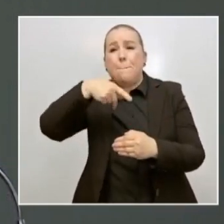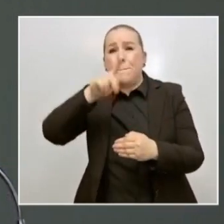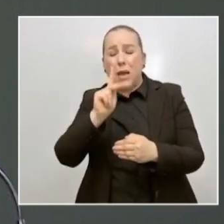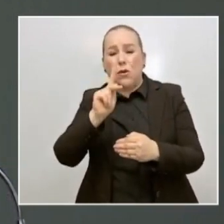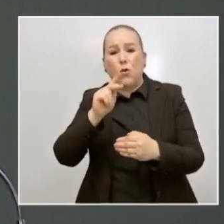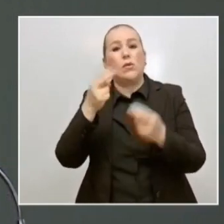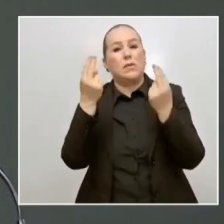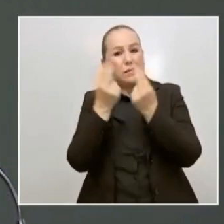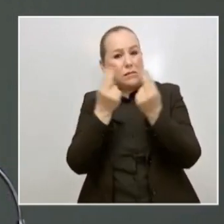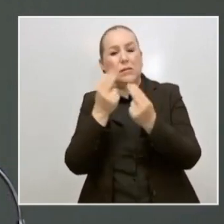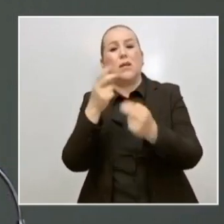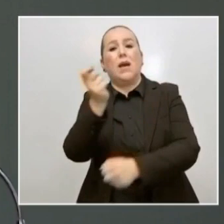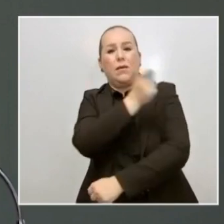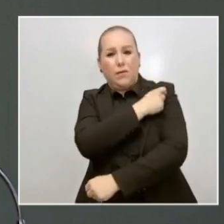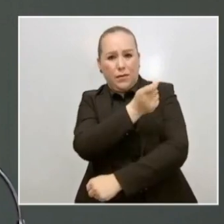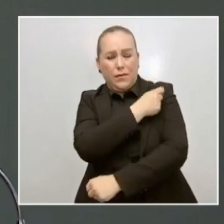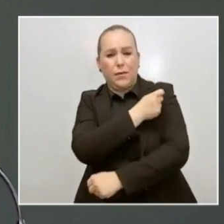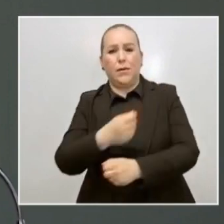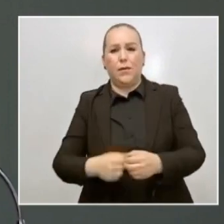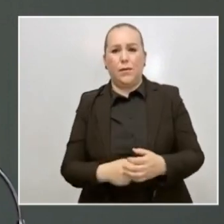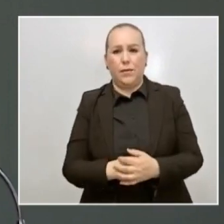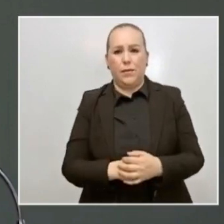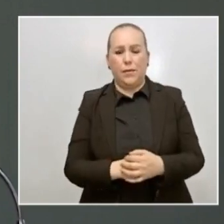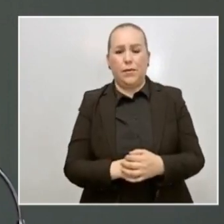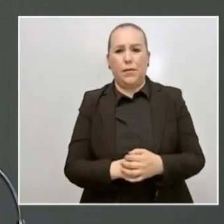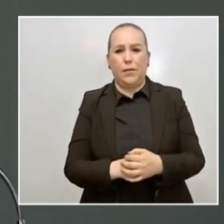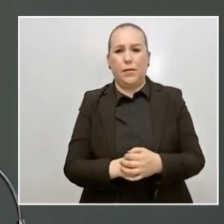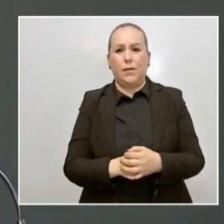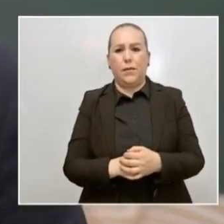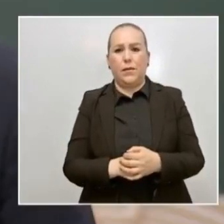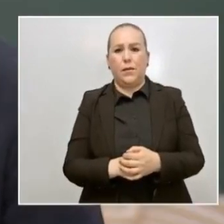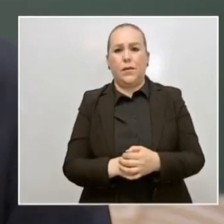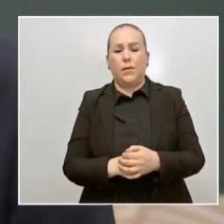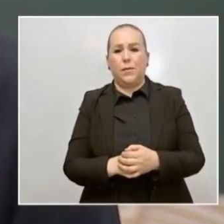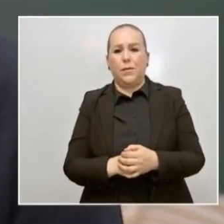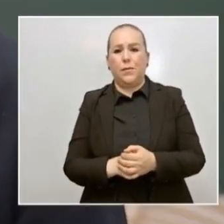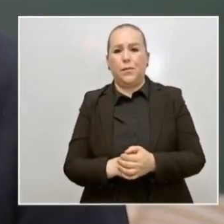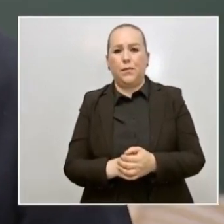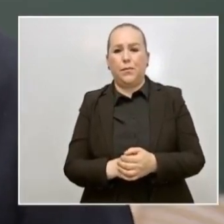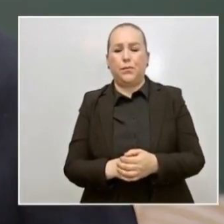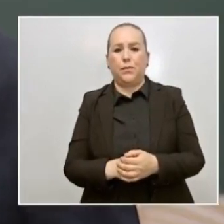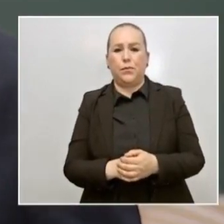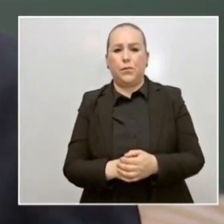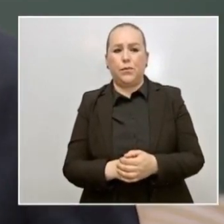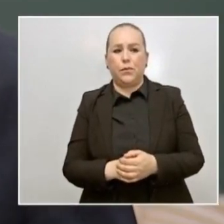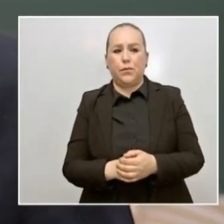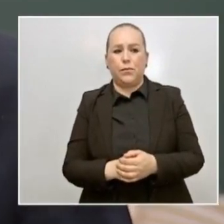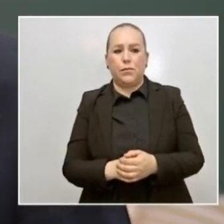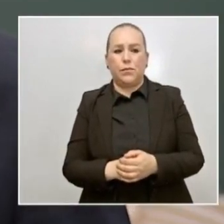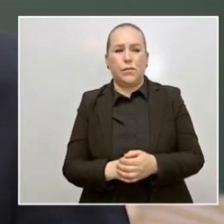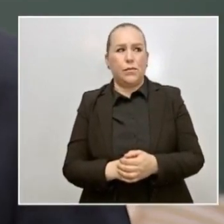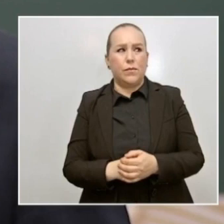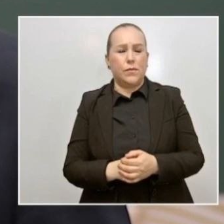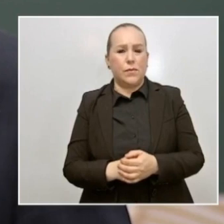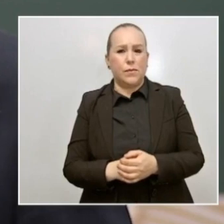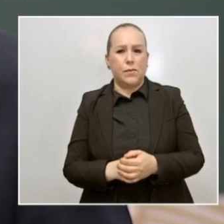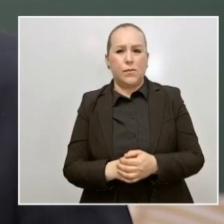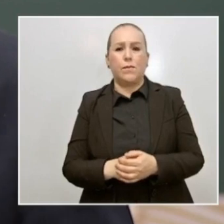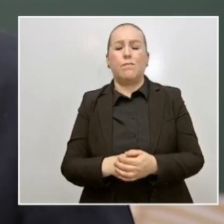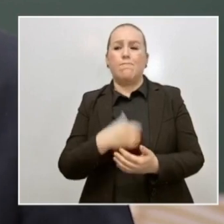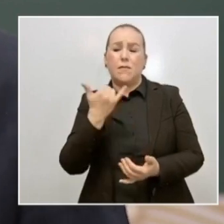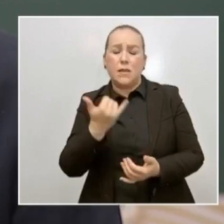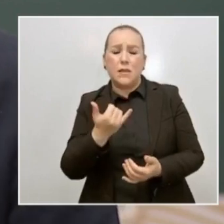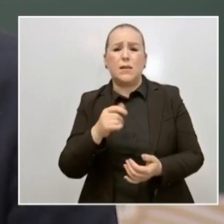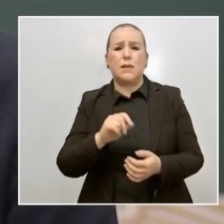que la vacuna a maestros va a venir a permitir el que podamos regresar a clases como efectivamente coincidimos con usted. Y, por